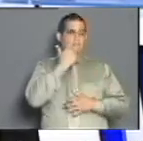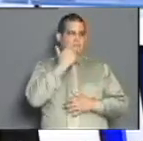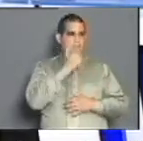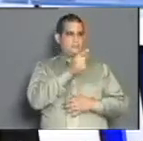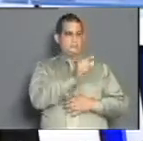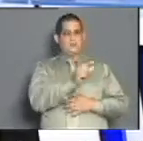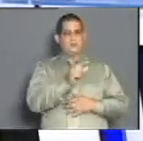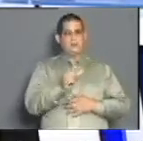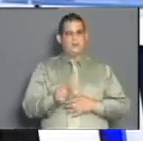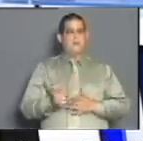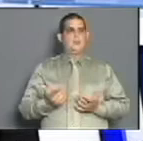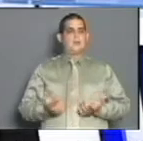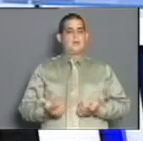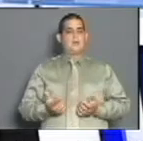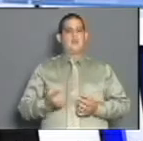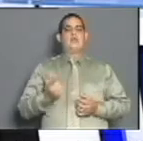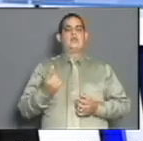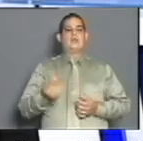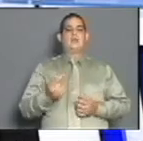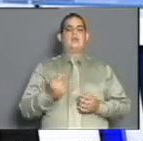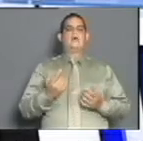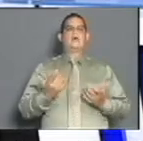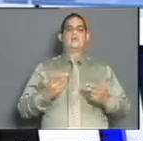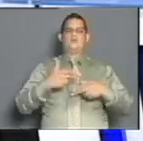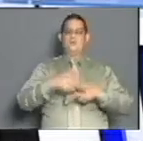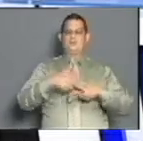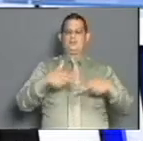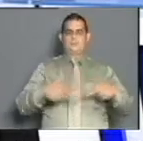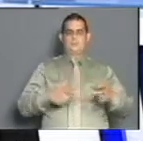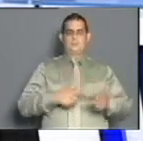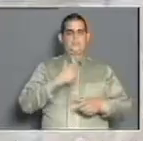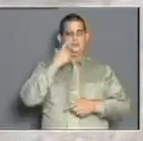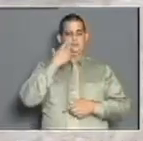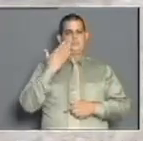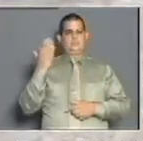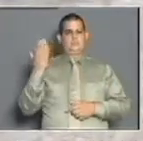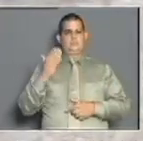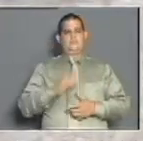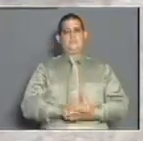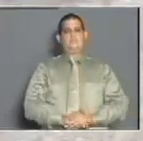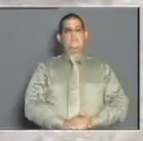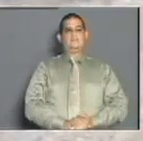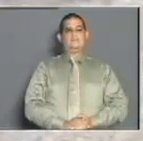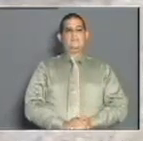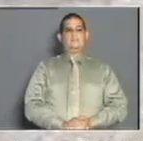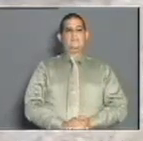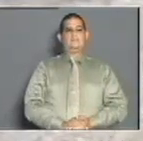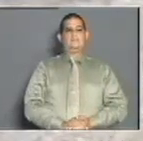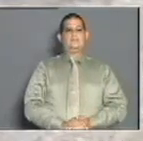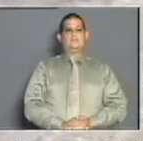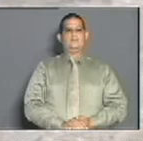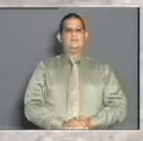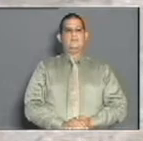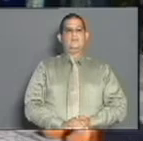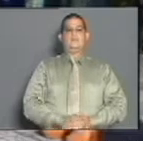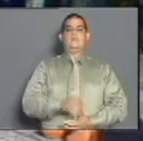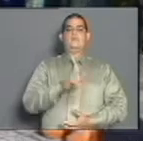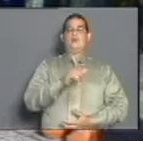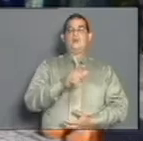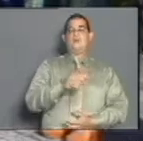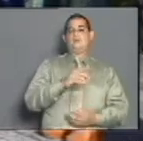personal del comercio y la gastronomía con el paso a la nueva normalidad. Adelante. Como parte del proceso de